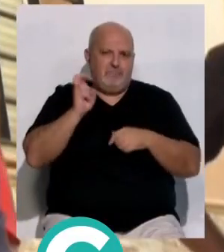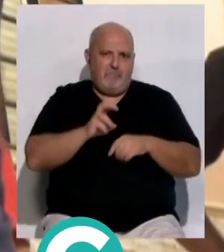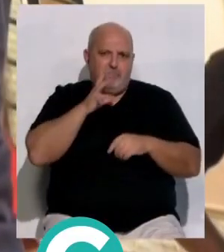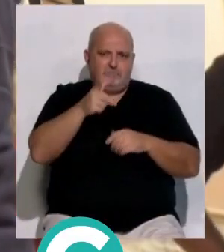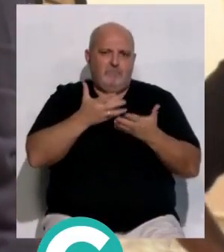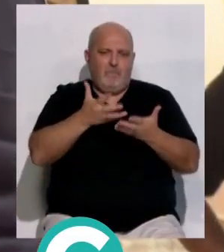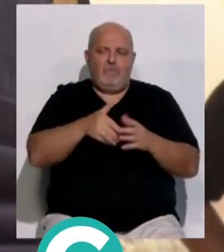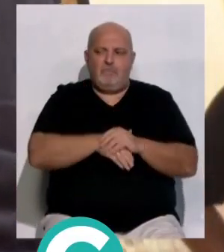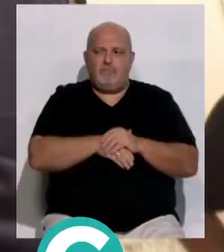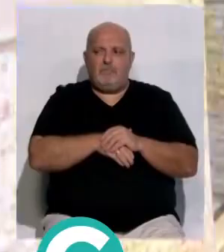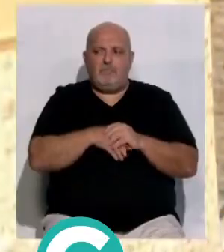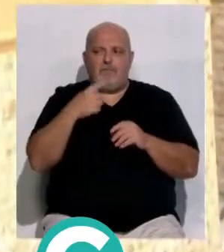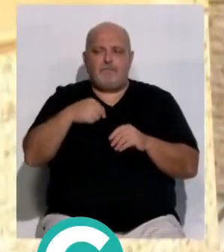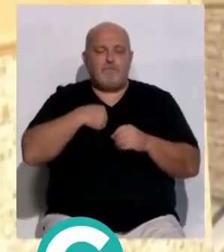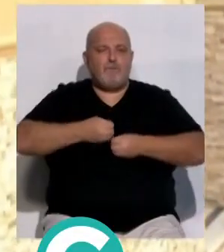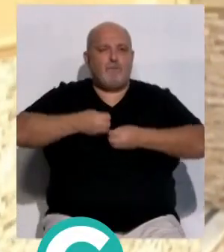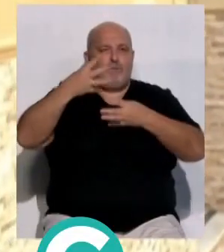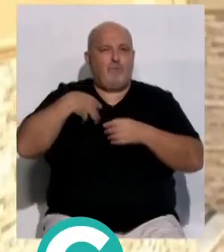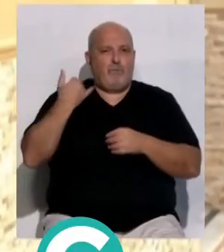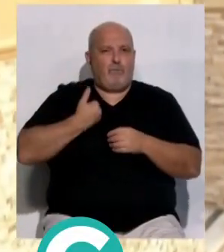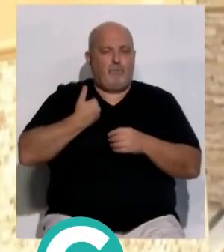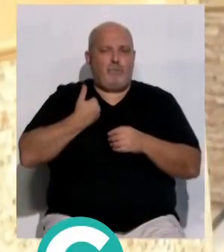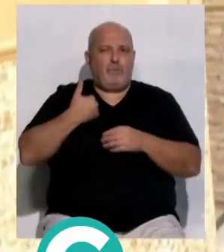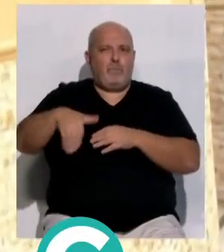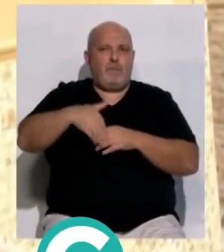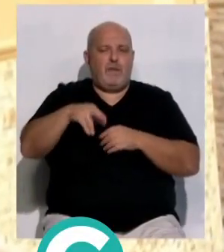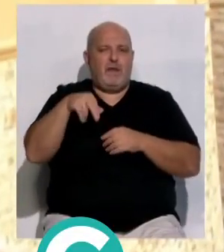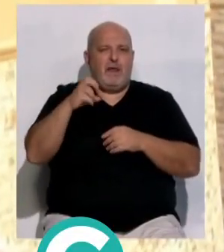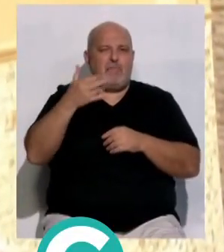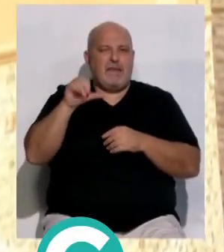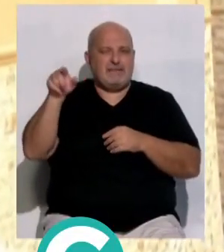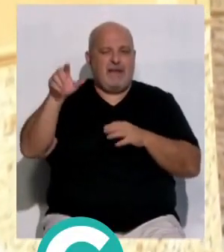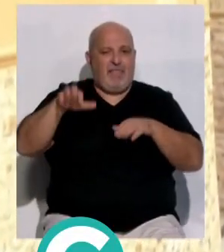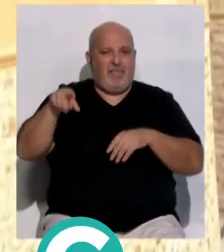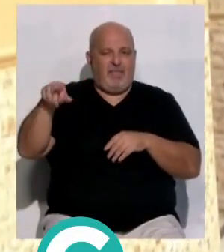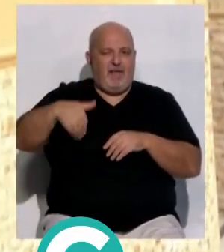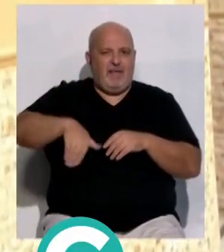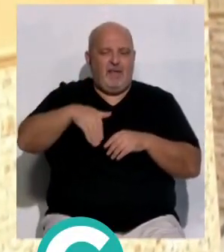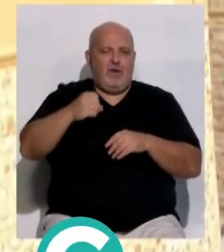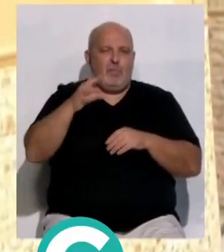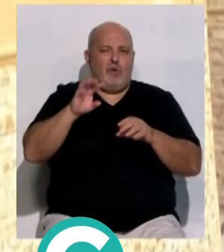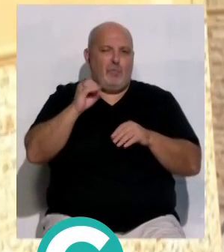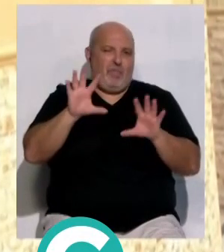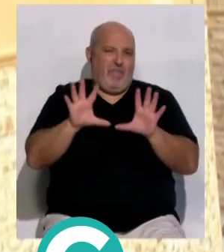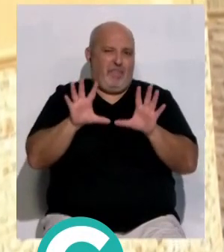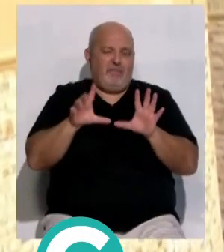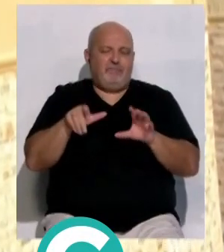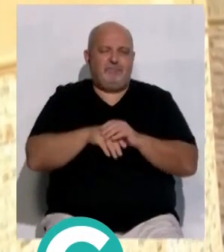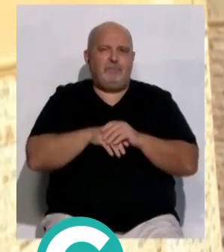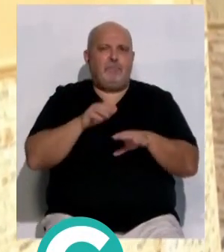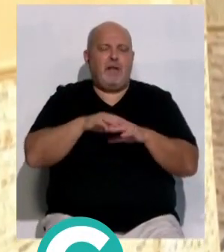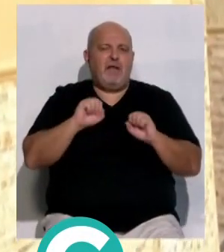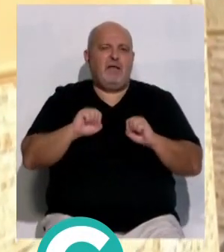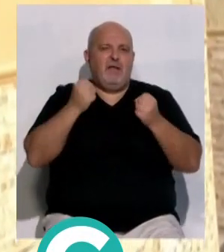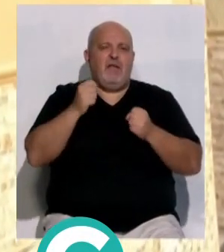la verdad, para ayudar. Tengo un edificio en la calle Enrique Las Marinas, en Cádiz, en el número 10, para